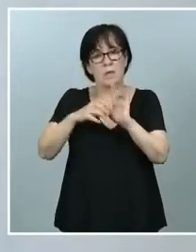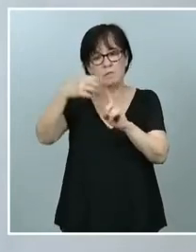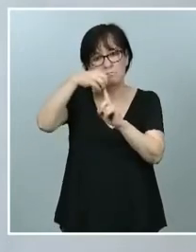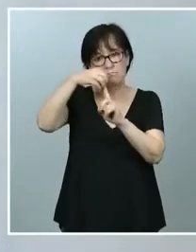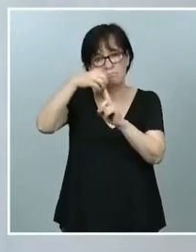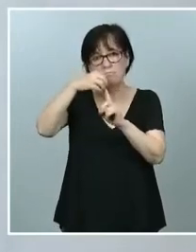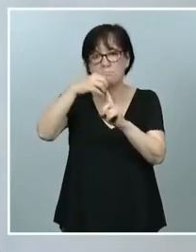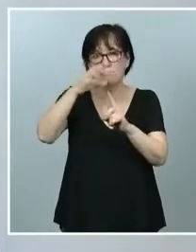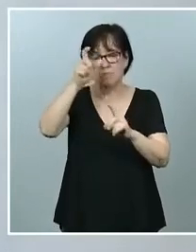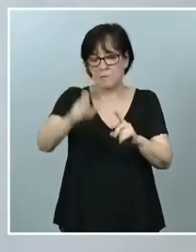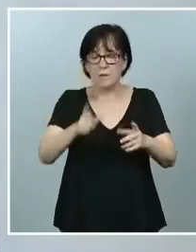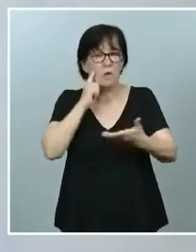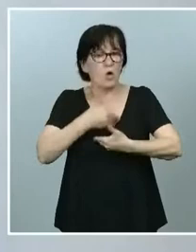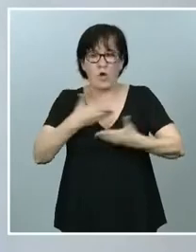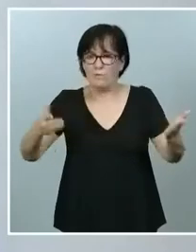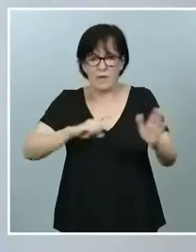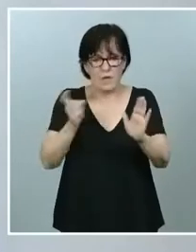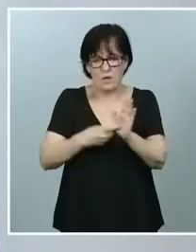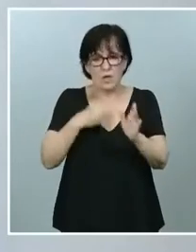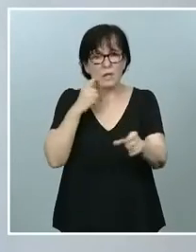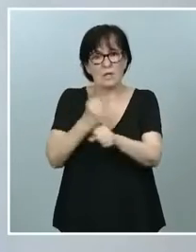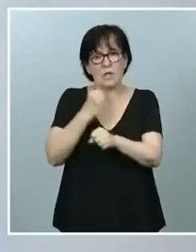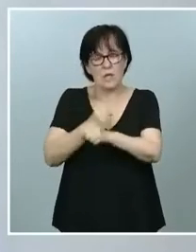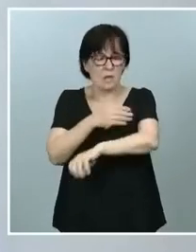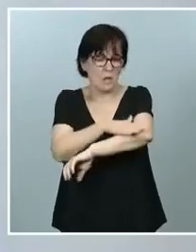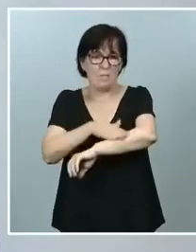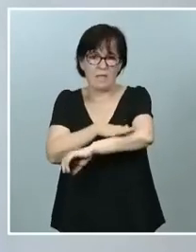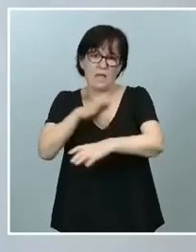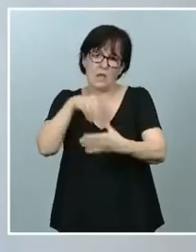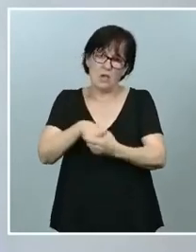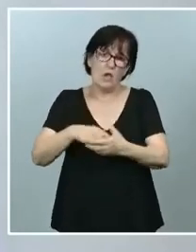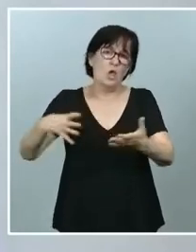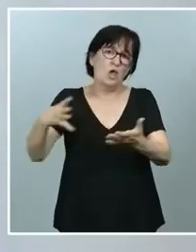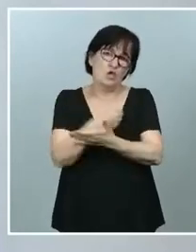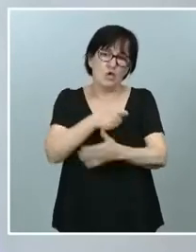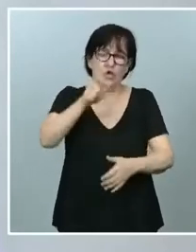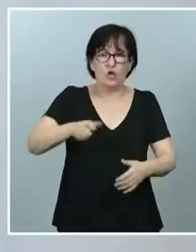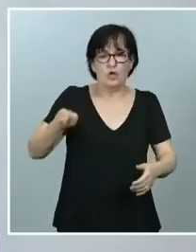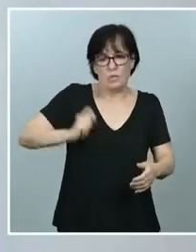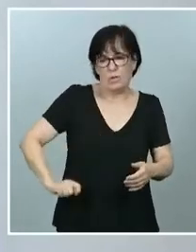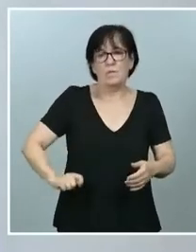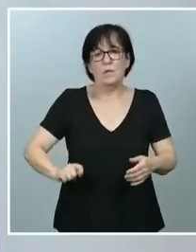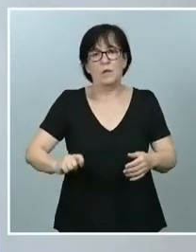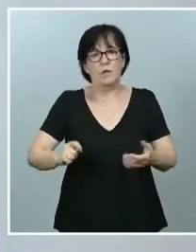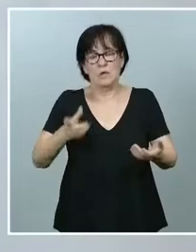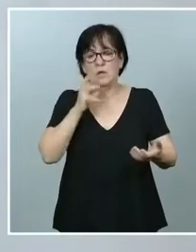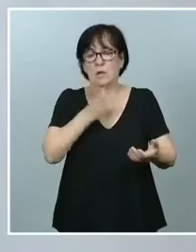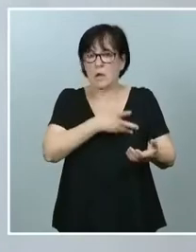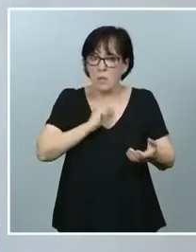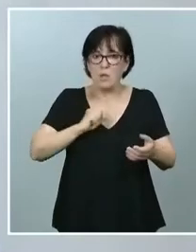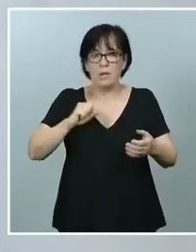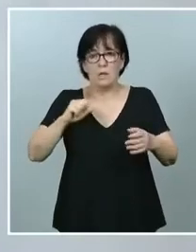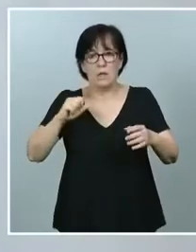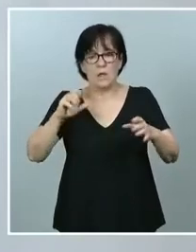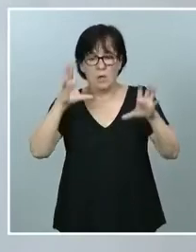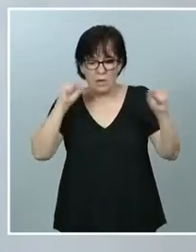plena confianza en el trabajo del Ministerio del Interior y en el de todos los profesionales de las fuerzas y cuerpos de seguridad, que trabajan